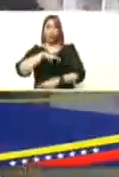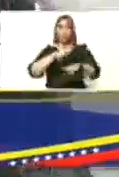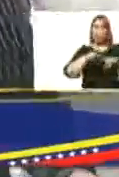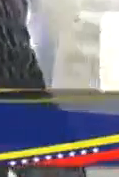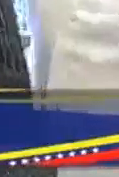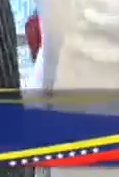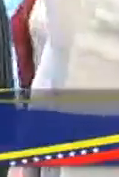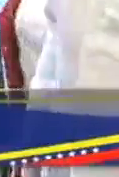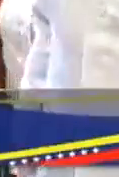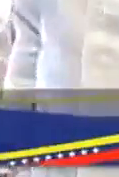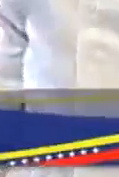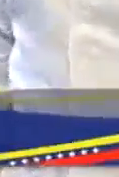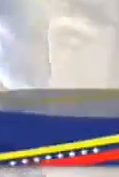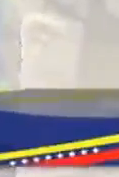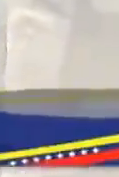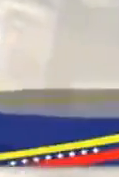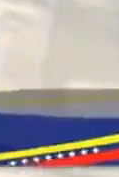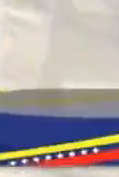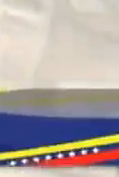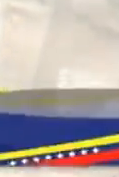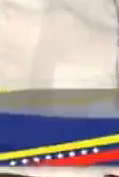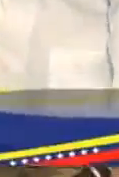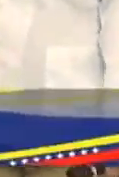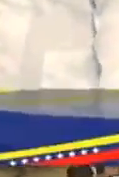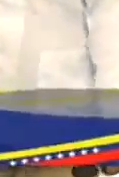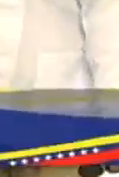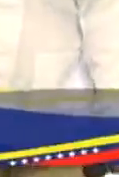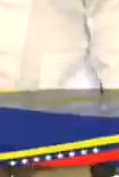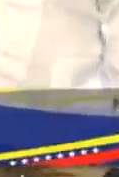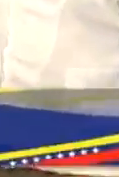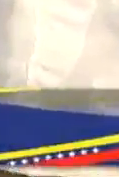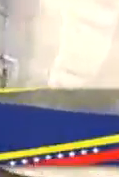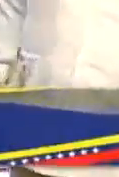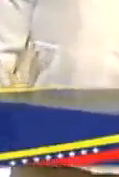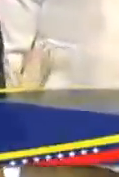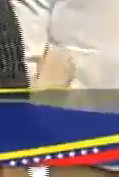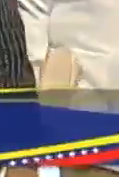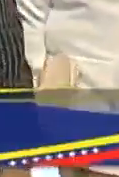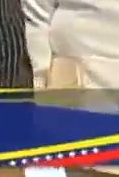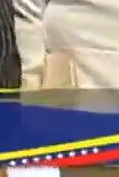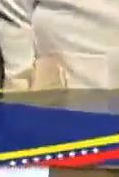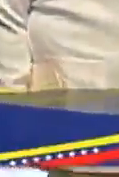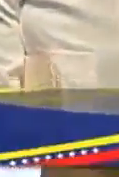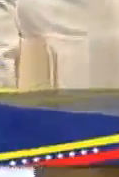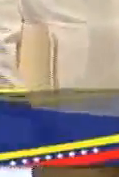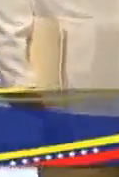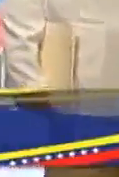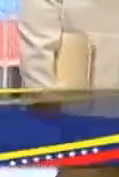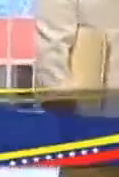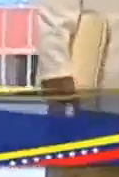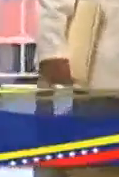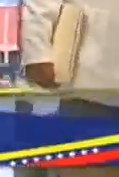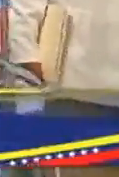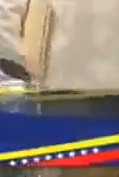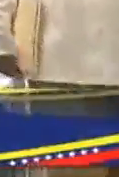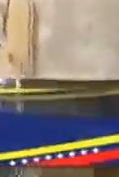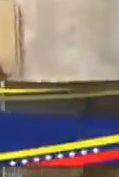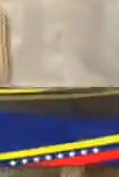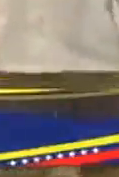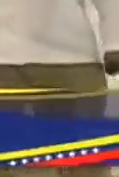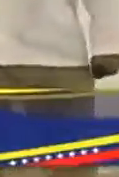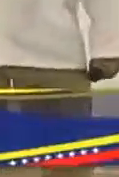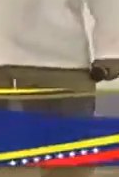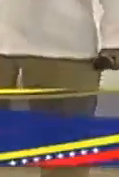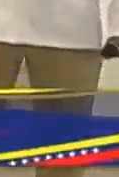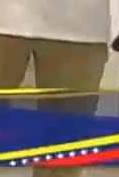niñas y jóvenes le mandamos ese saludo extensivo y la bienvenida a su nueva tierra luego de esa jornada que hizo por nicaragua presidente